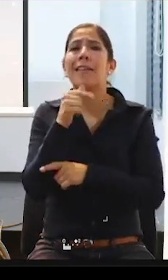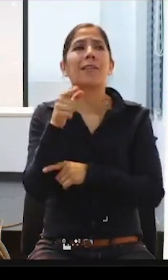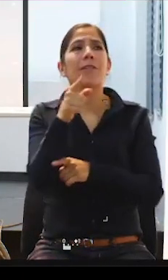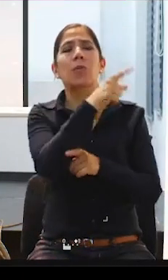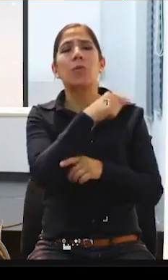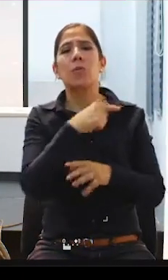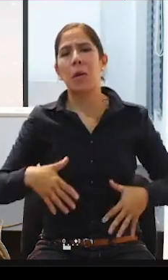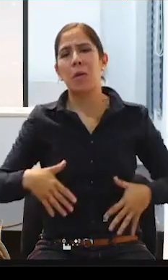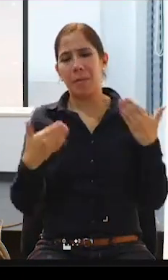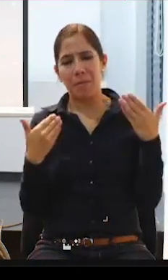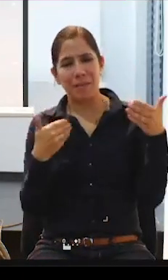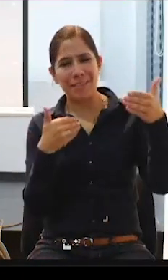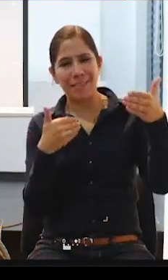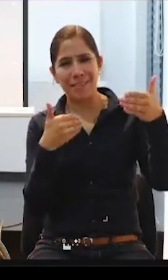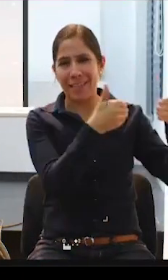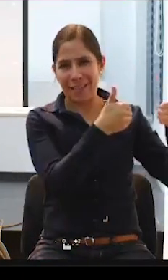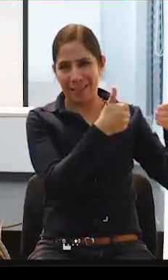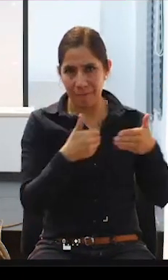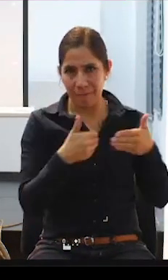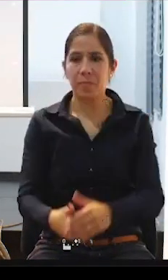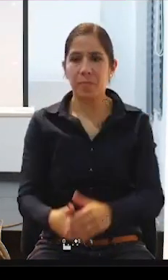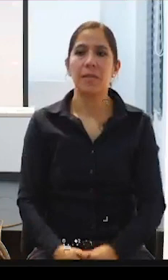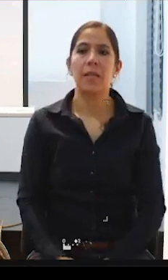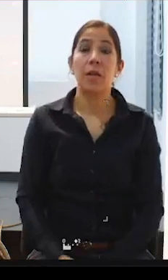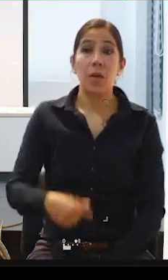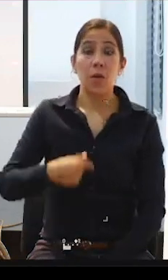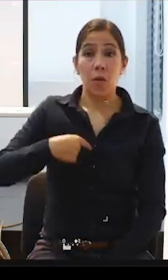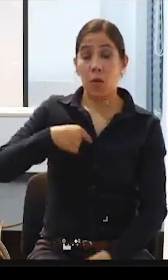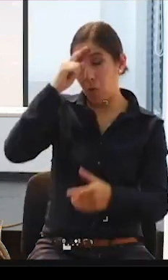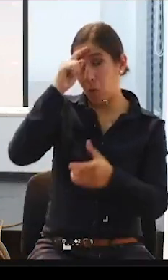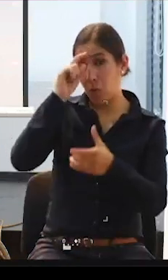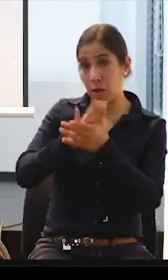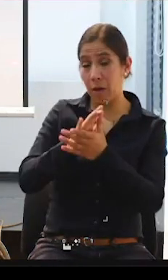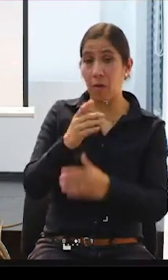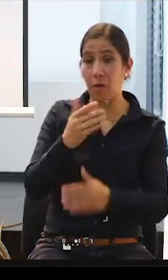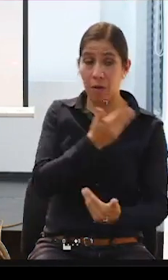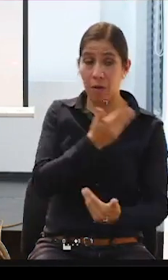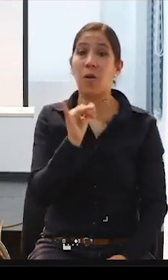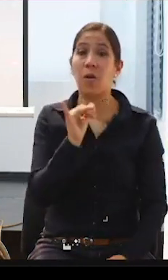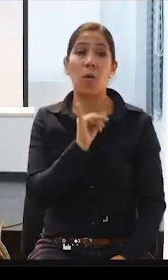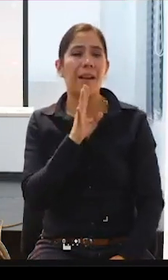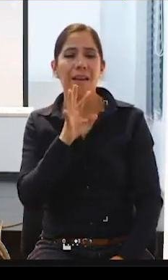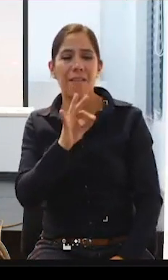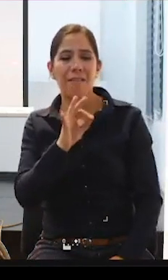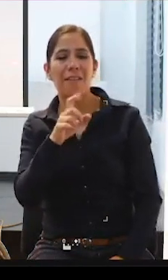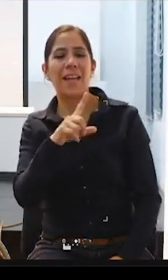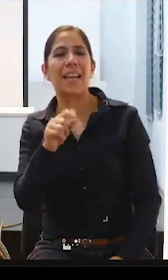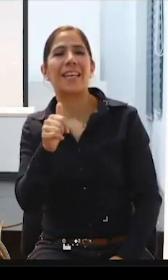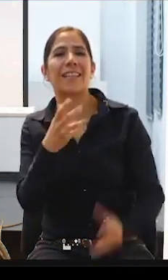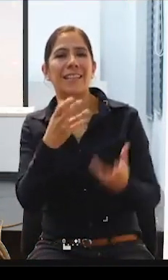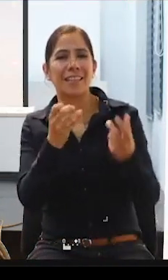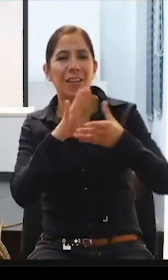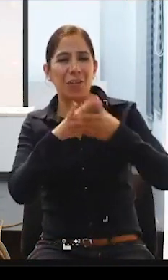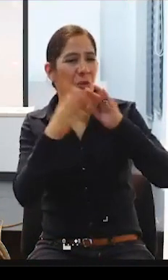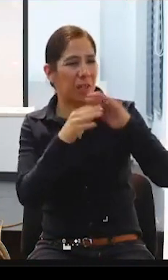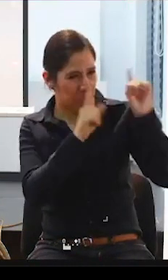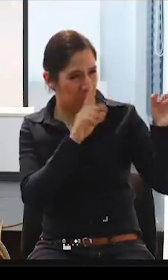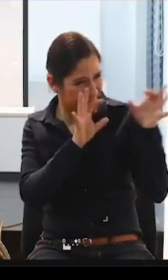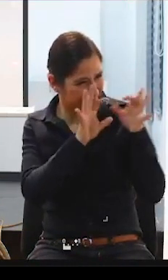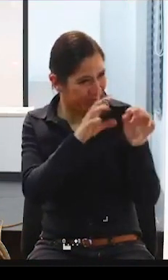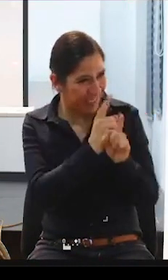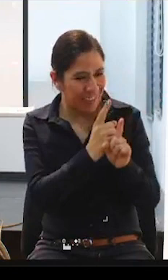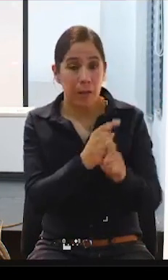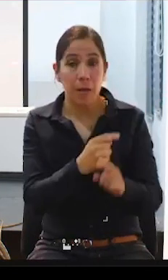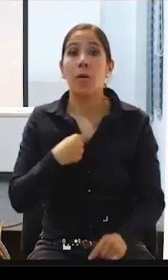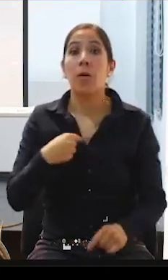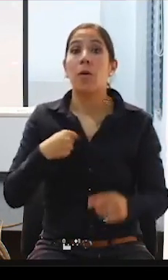estás relacionándote. Creo que aquí Felisa también nos quiere comentar algo respecto al punto. Me gustaría